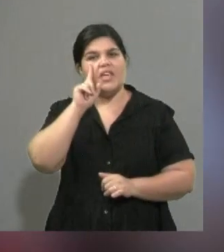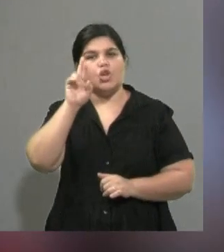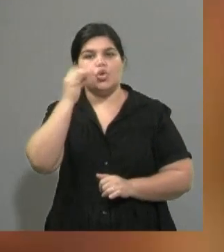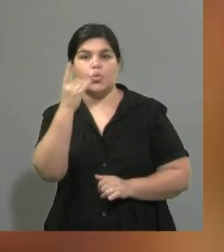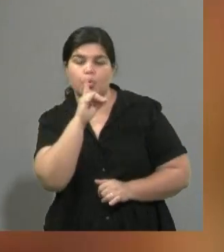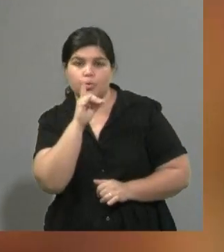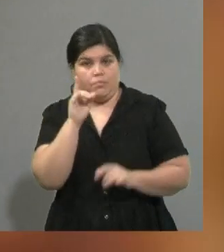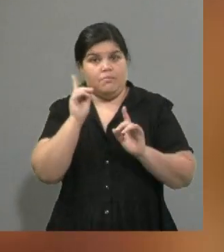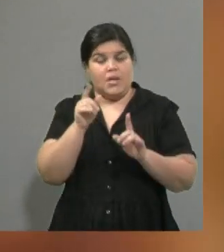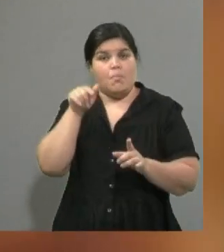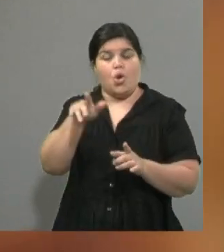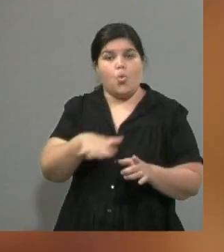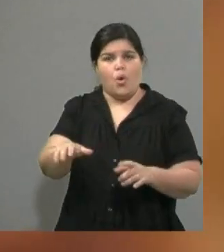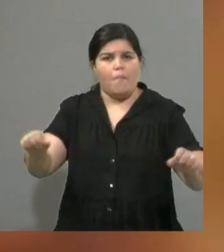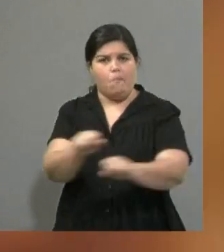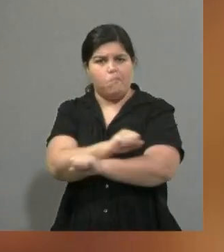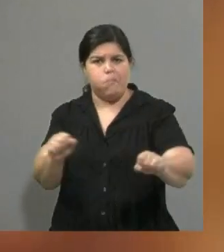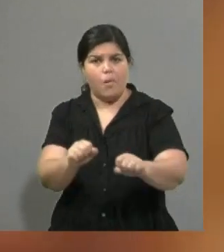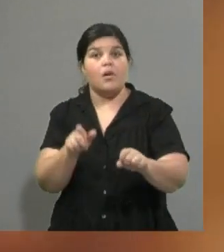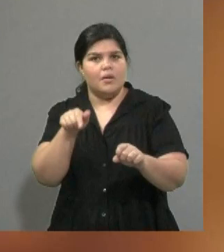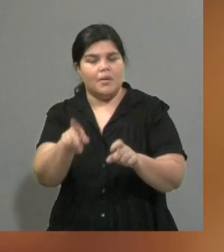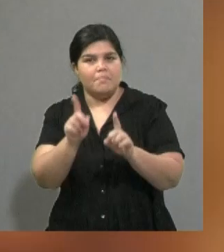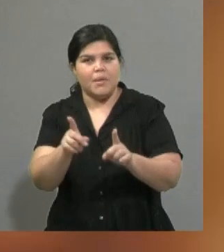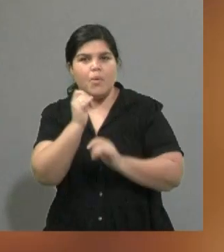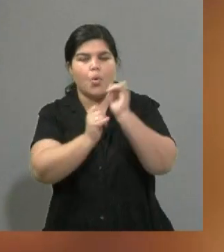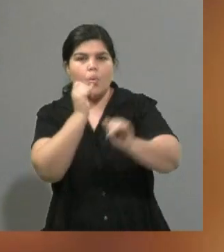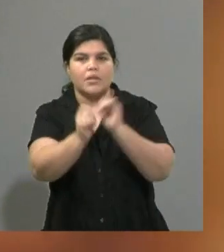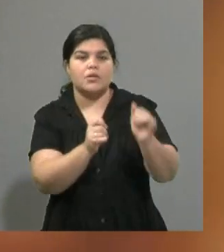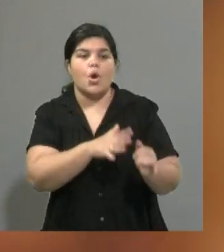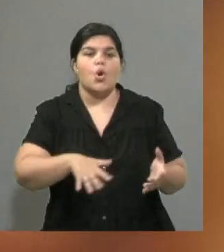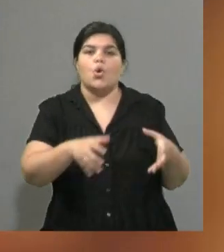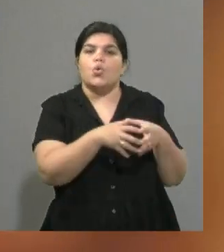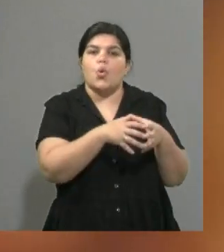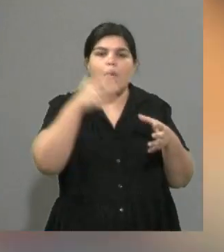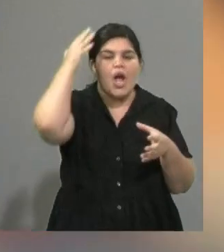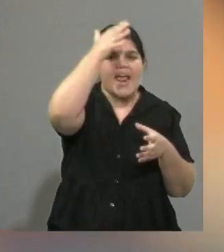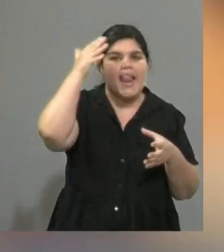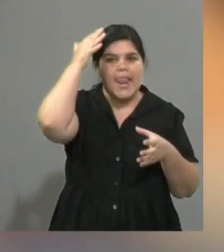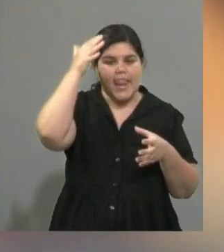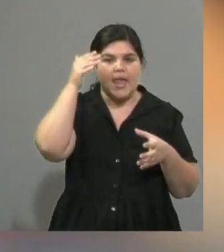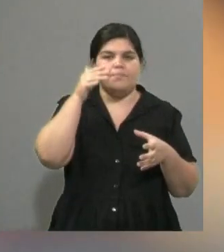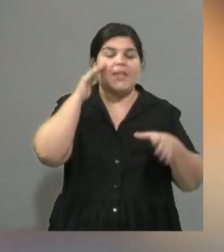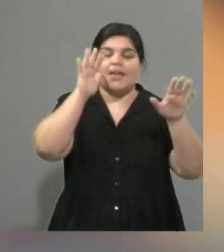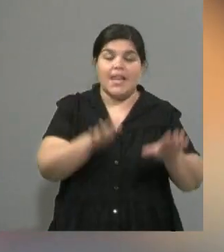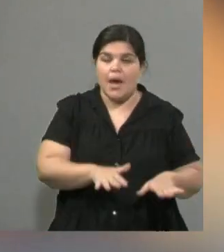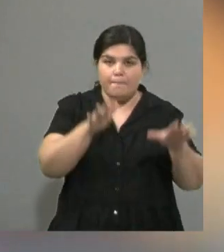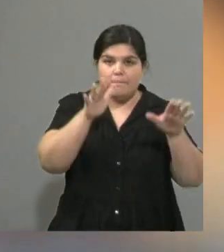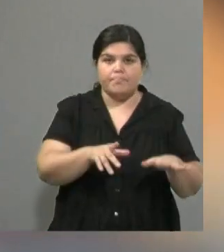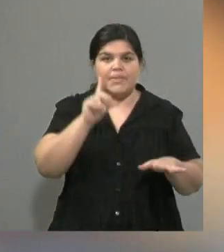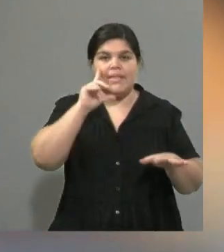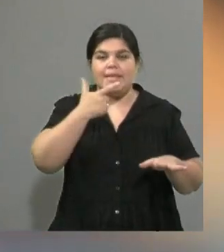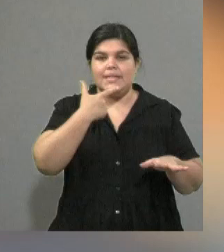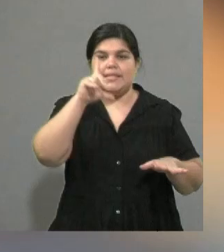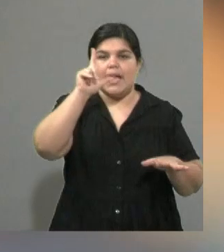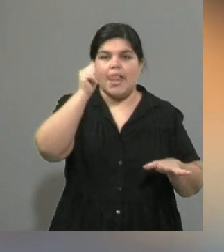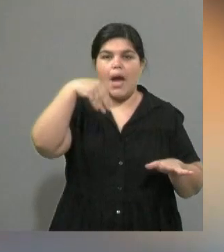una protesta convocada por Hezbollah, este grupo islamista que estaba pidiendo la destitución del juez para evitar que está a cargo